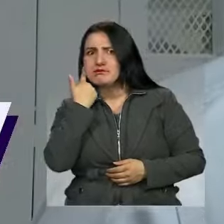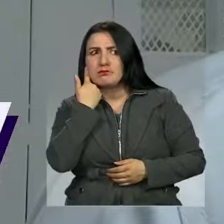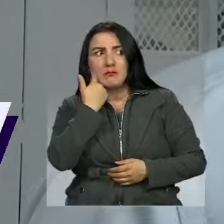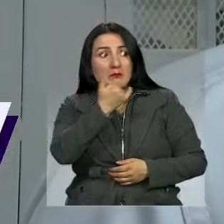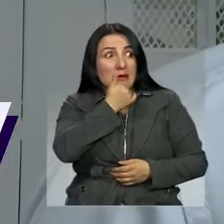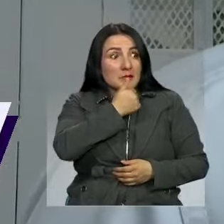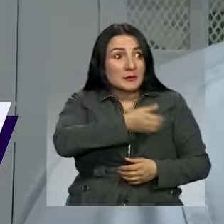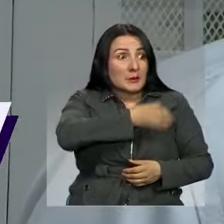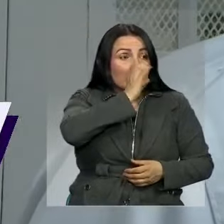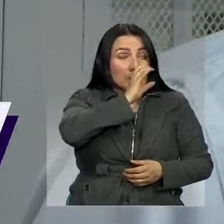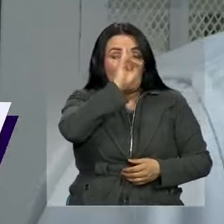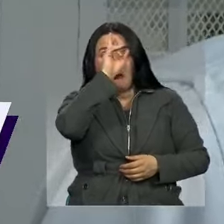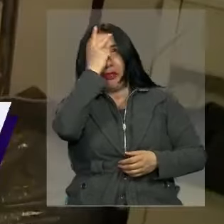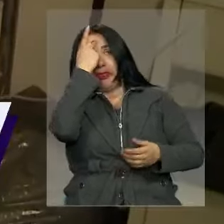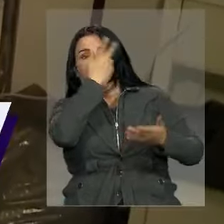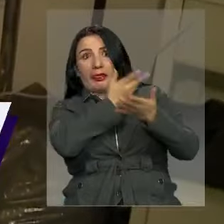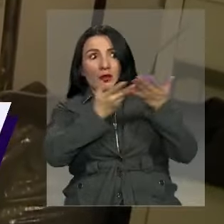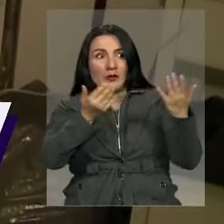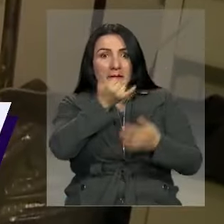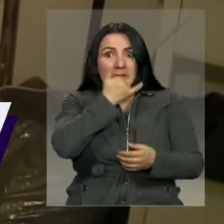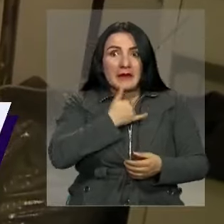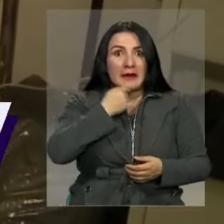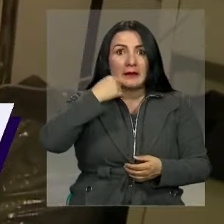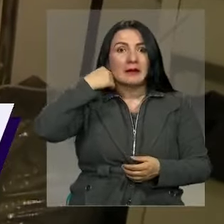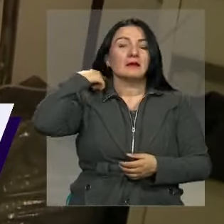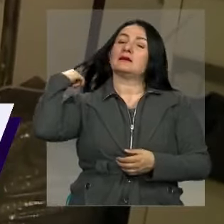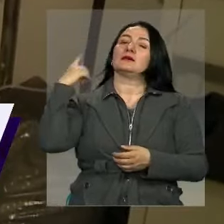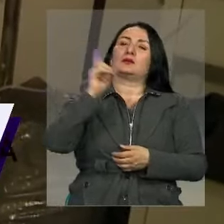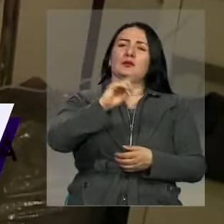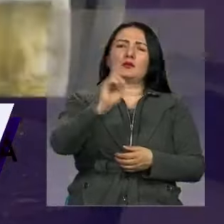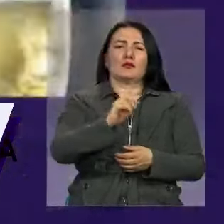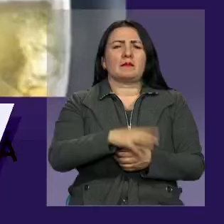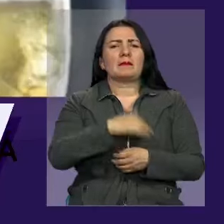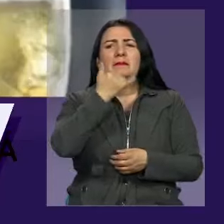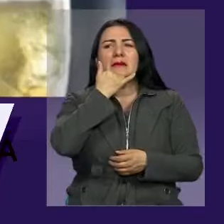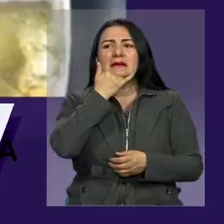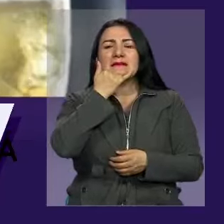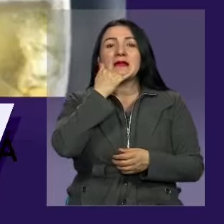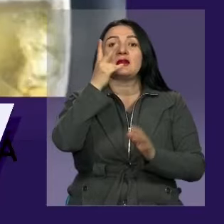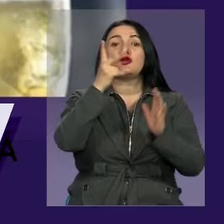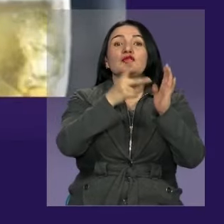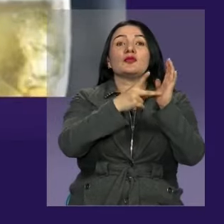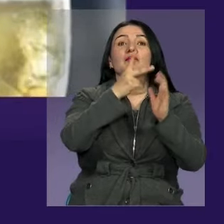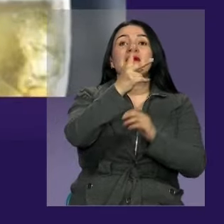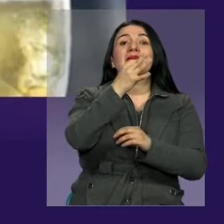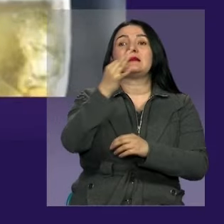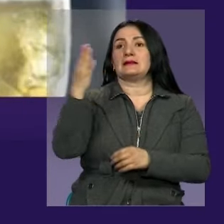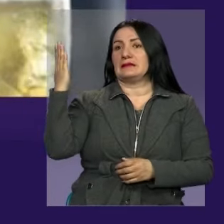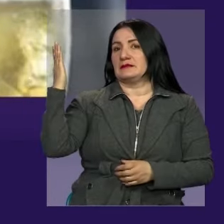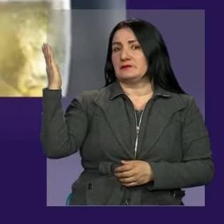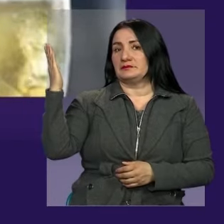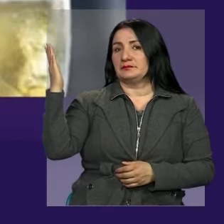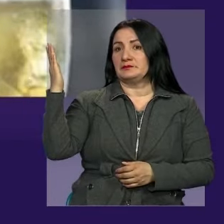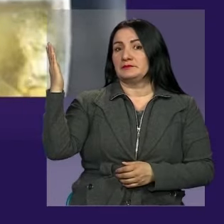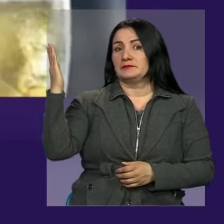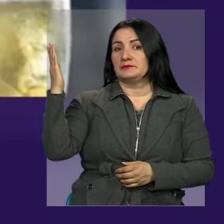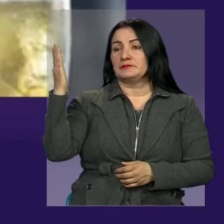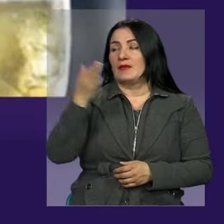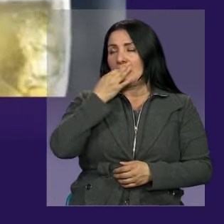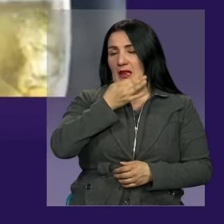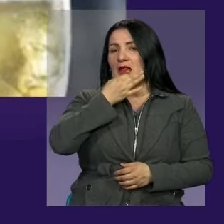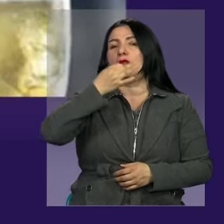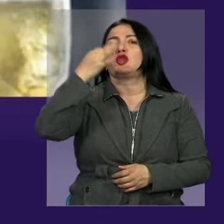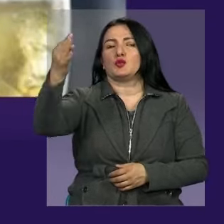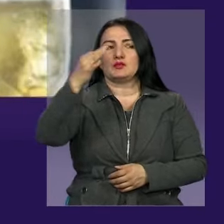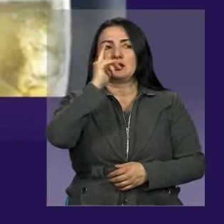escopolaminadas en Bogotá se está convirtiendo en paisaje no debería ser común. Y es que en 2023, 1.409 personas denunciaron ser